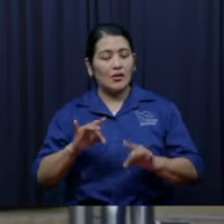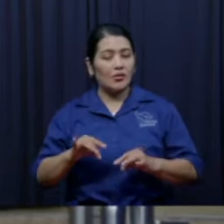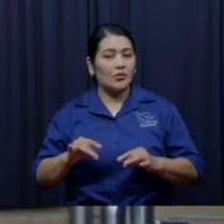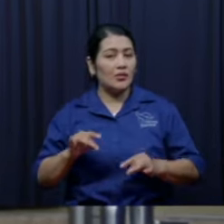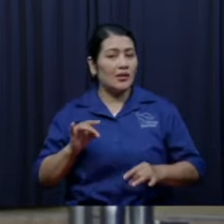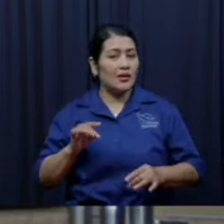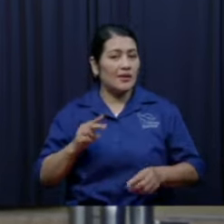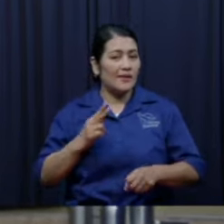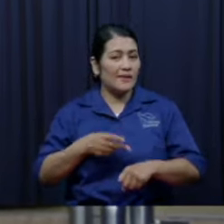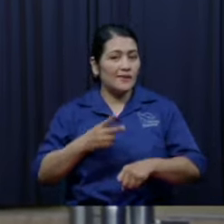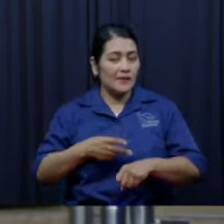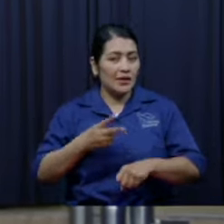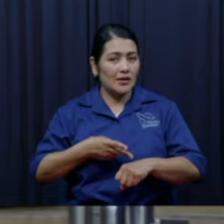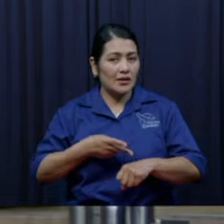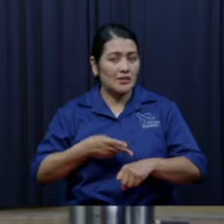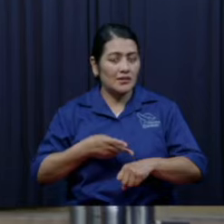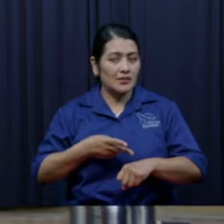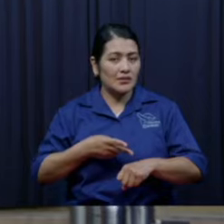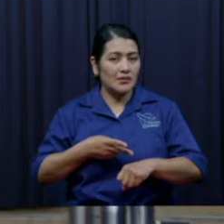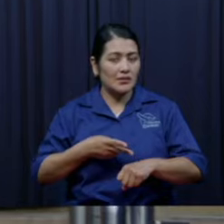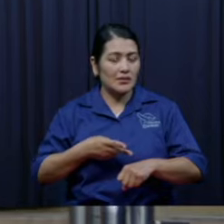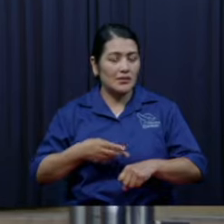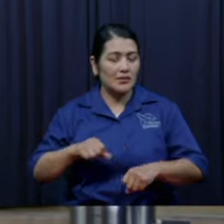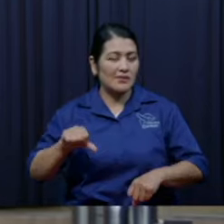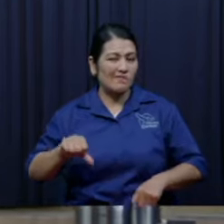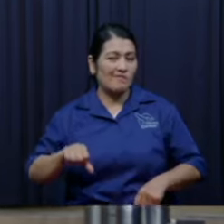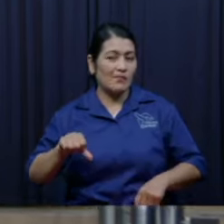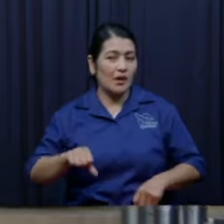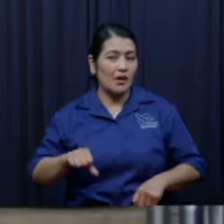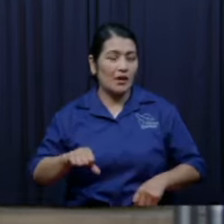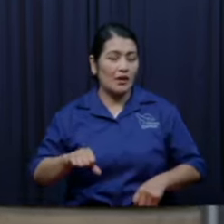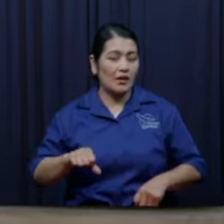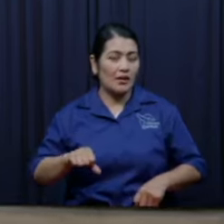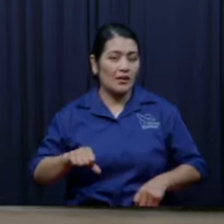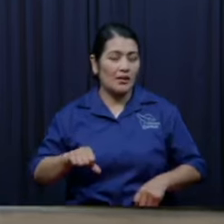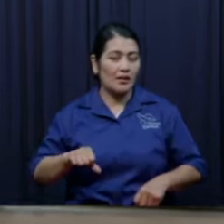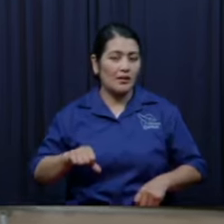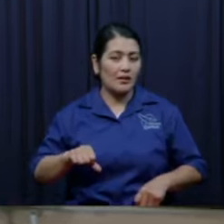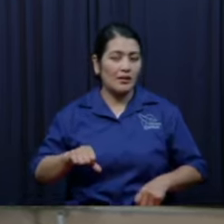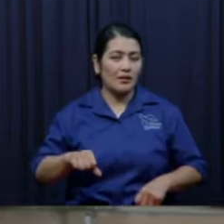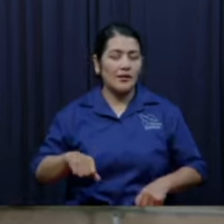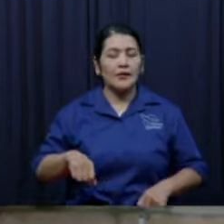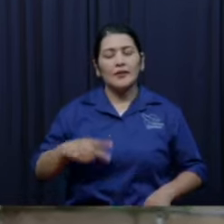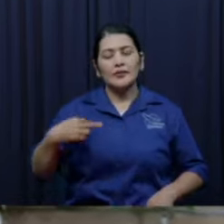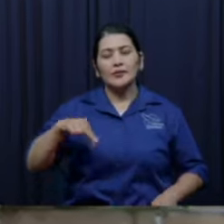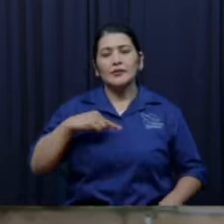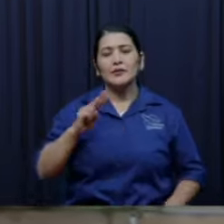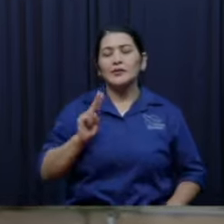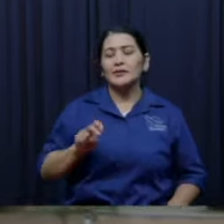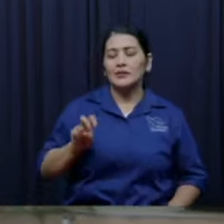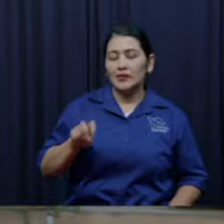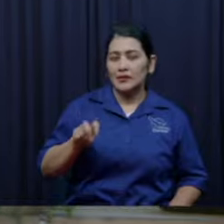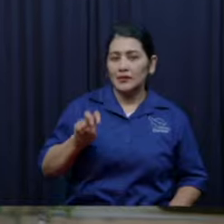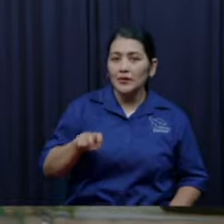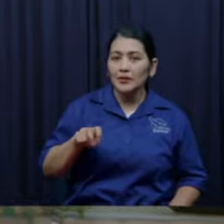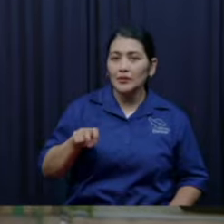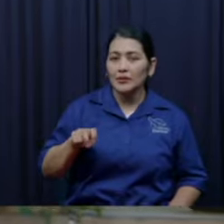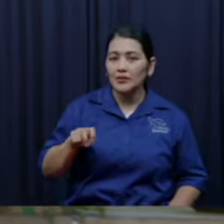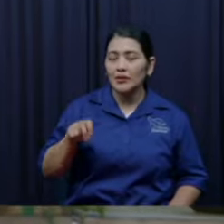pero empiece por ahí por lo menos pero pero vamos pues a que